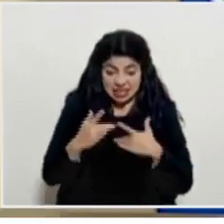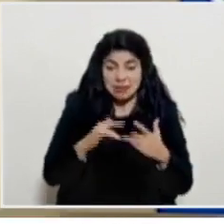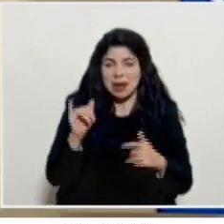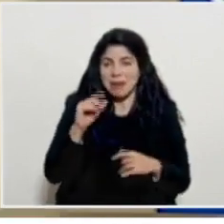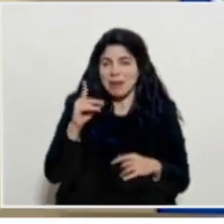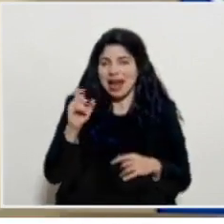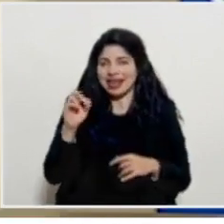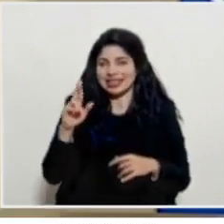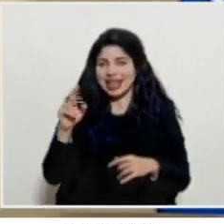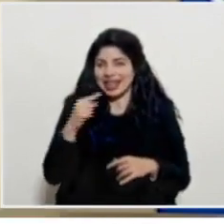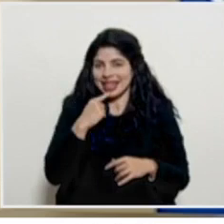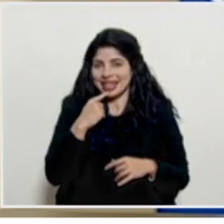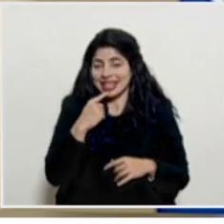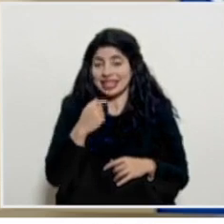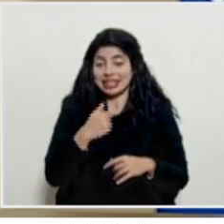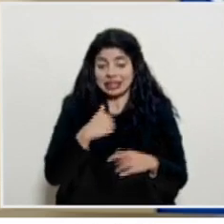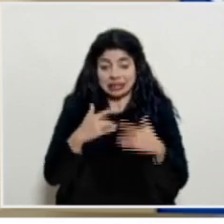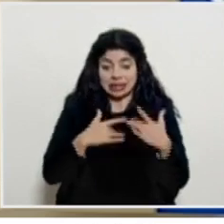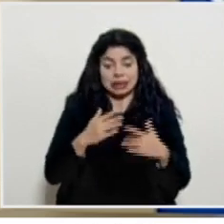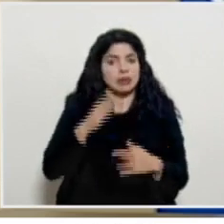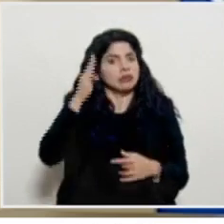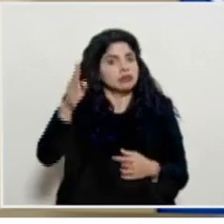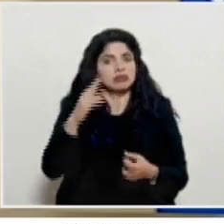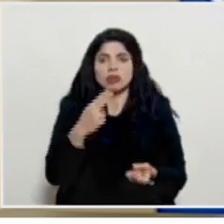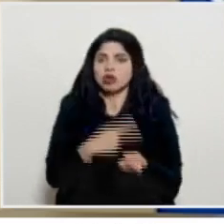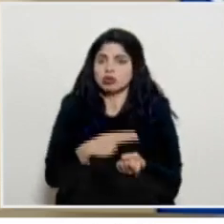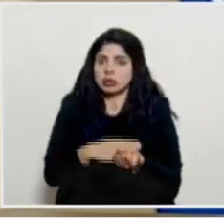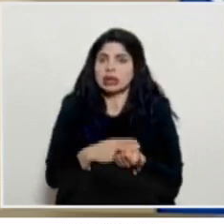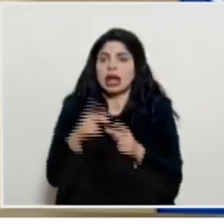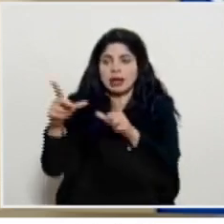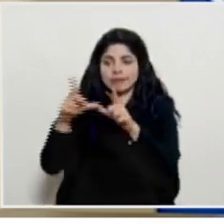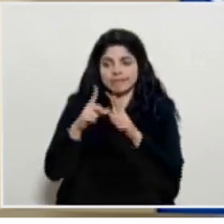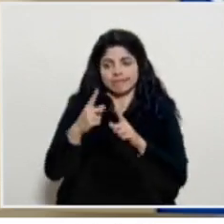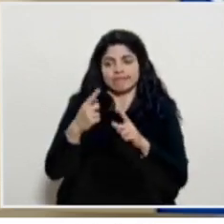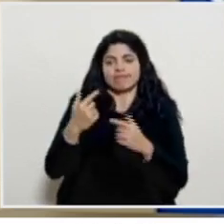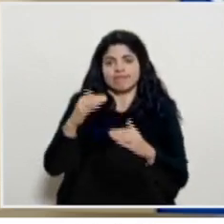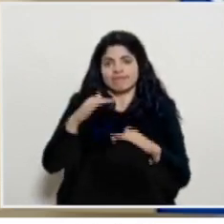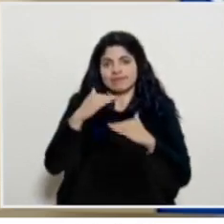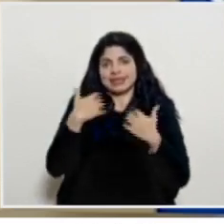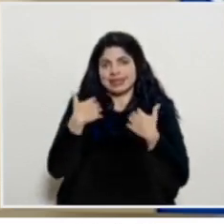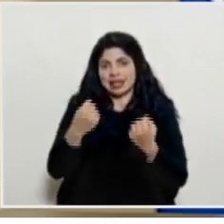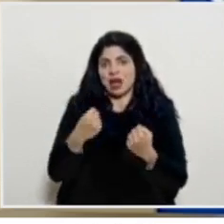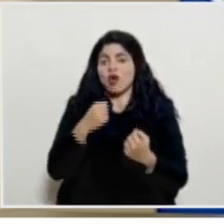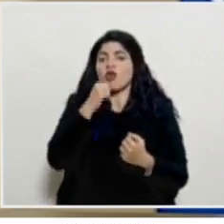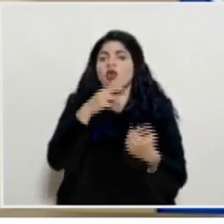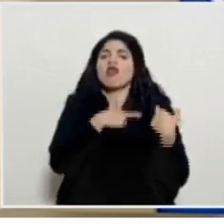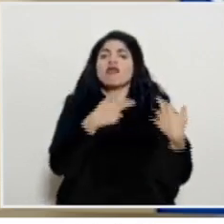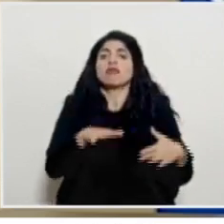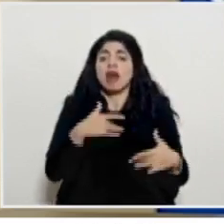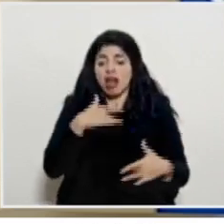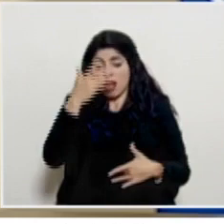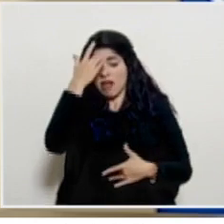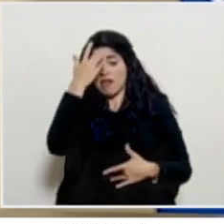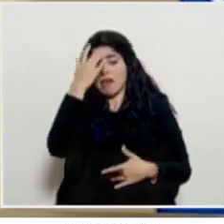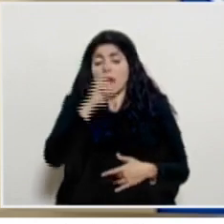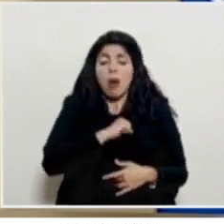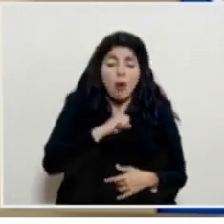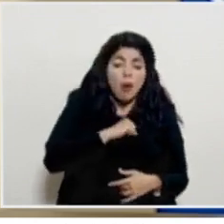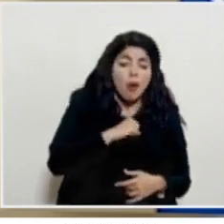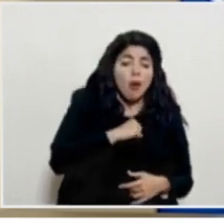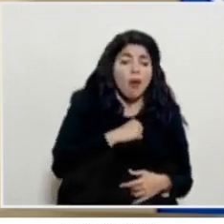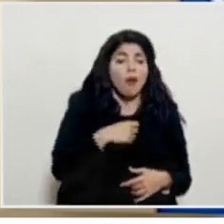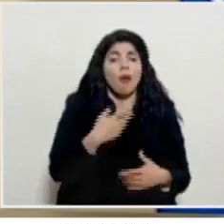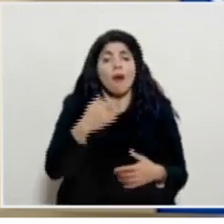don Alexander ir a consultar tener la orden sanitaria y no andar de forma irresponsable con síntomas y tosiendo